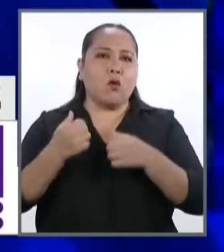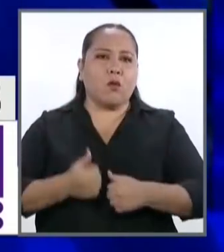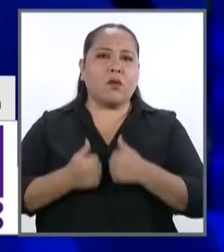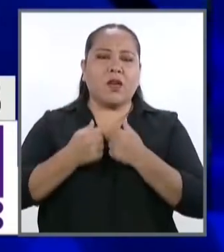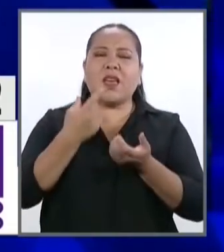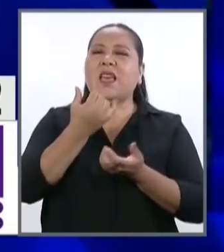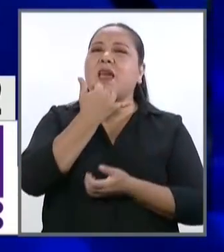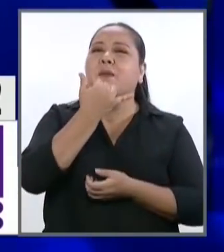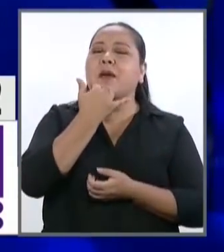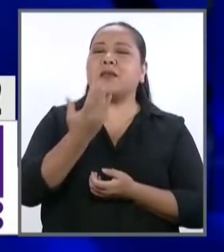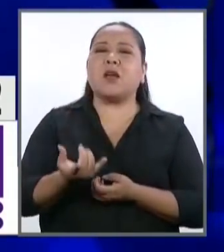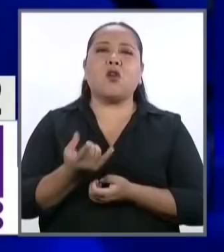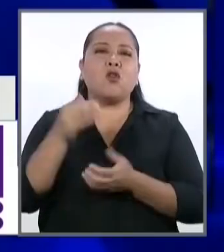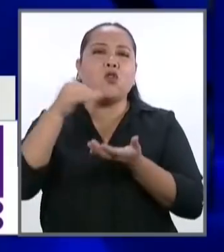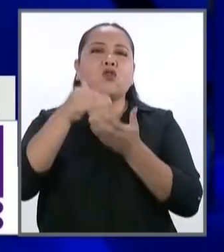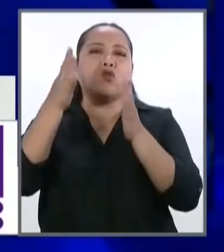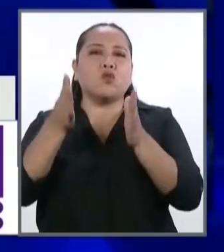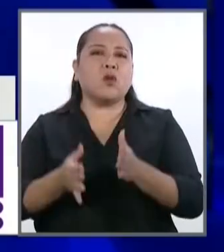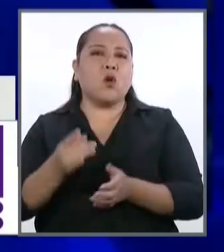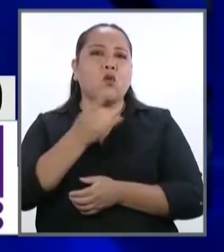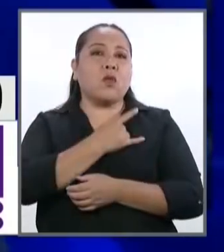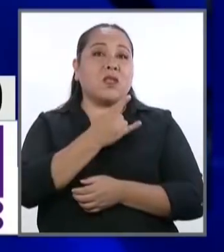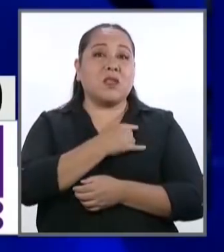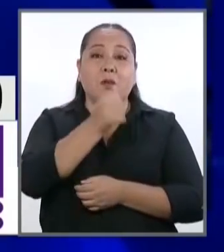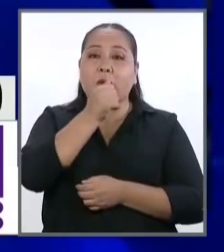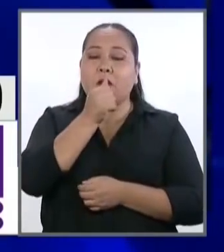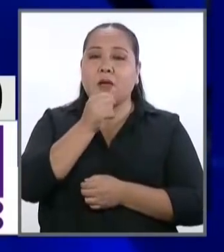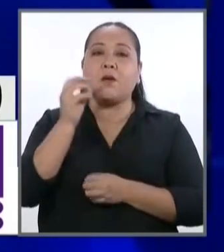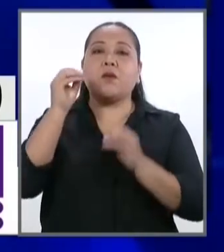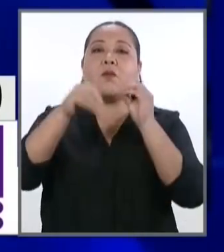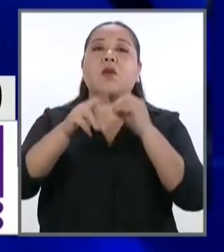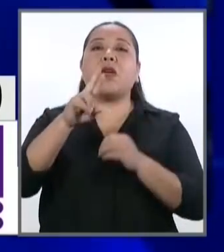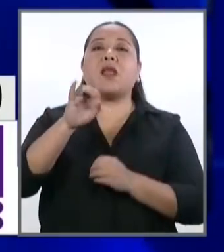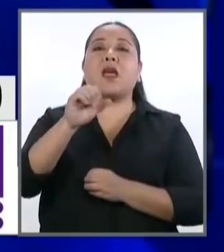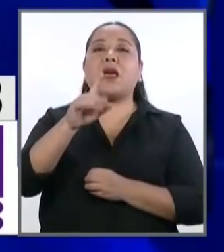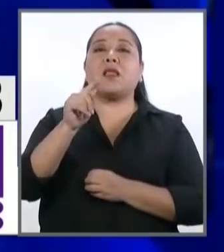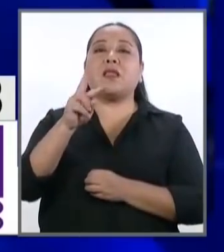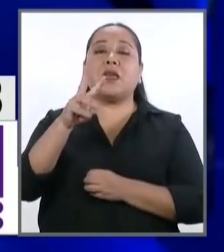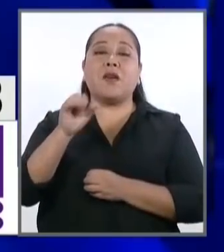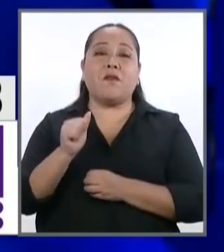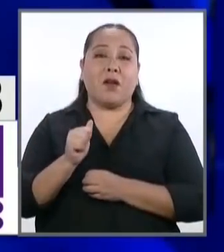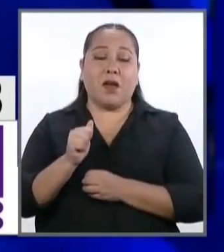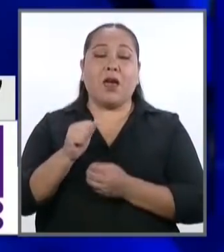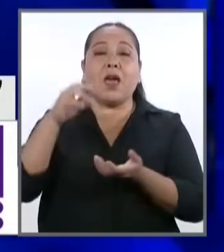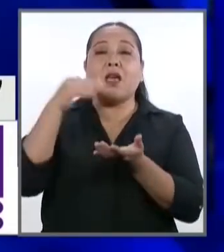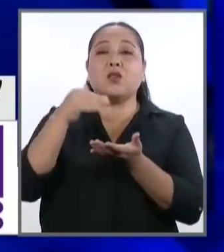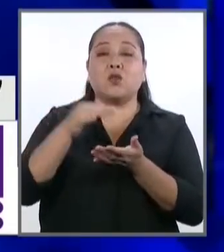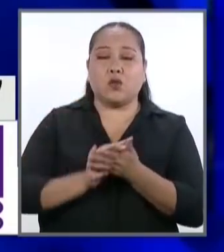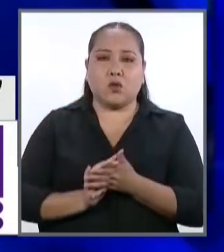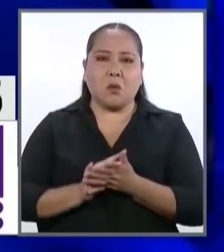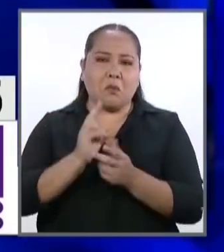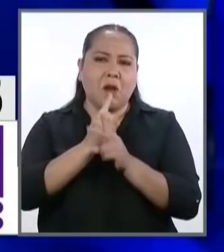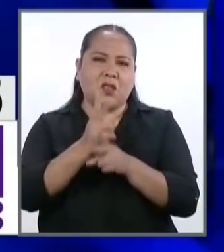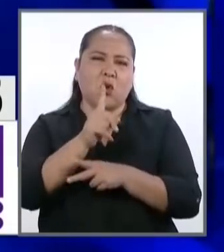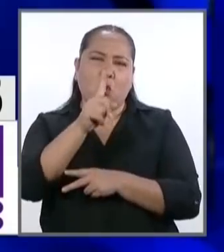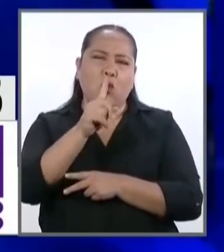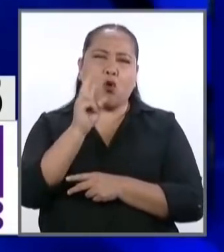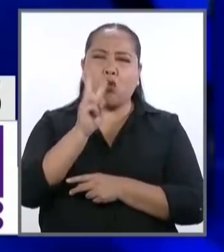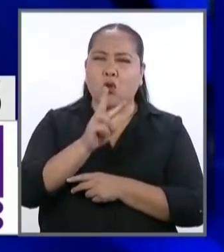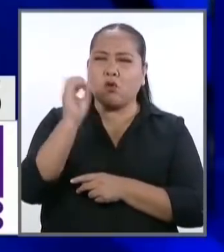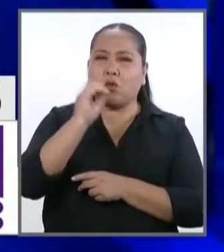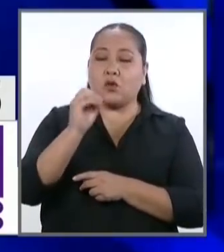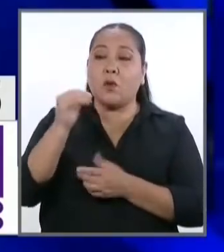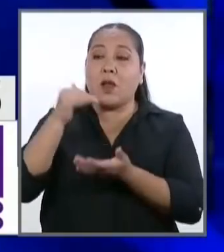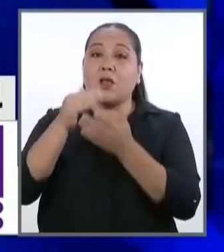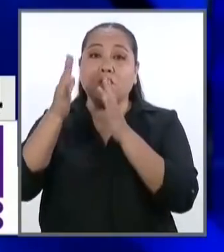estudiantes de las universidades privadas? Vamos a crear el programa Reactiva Estudios, baratos créditos de 1 o 2% para